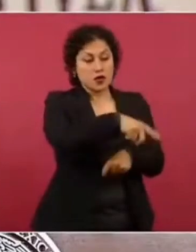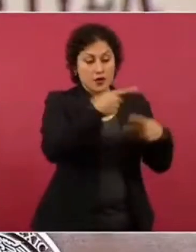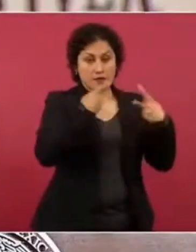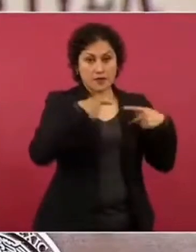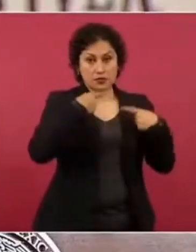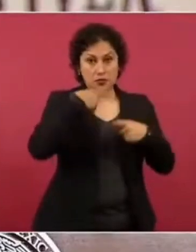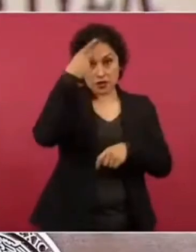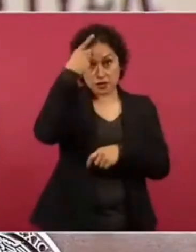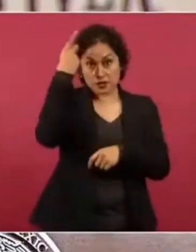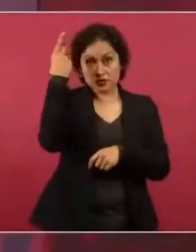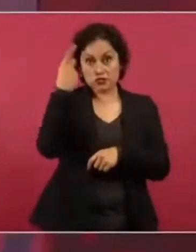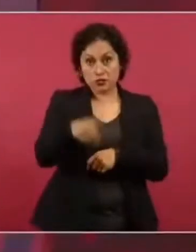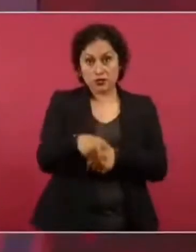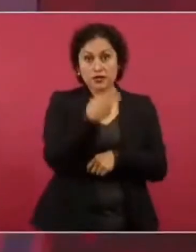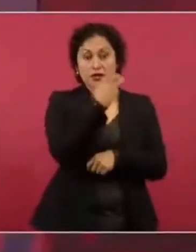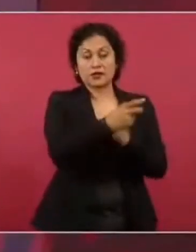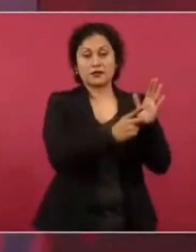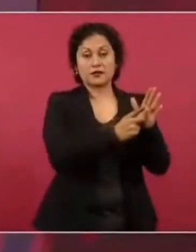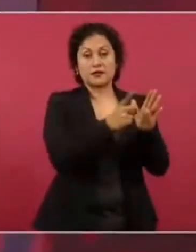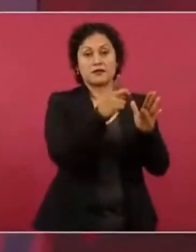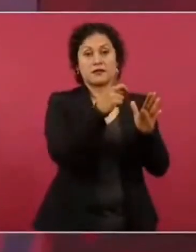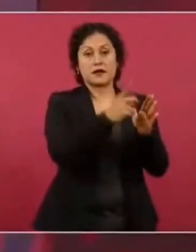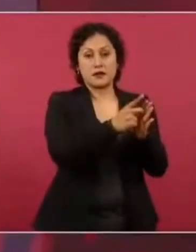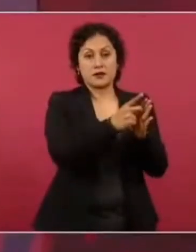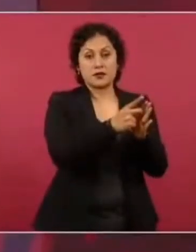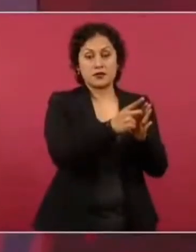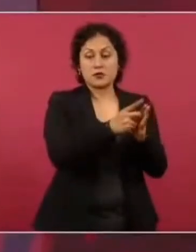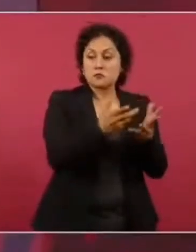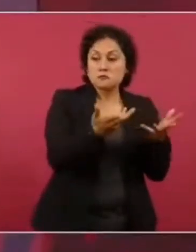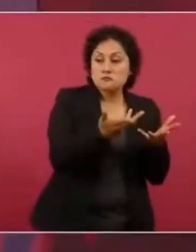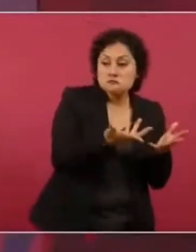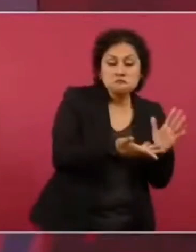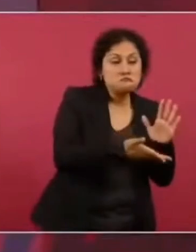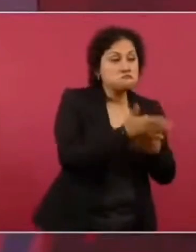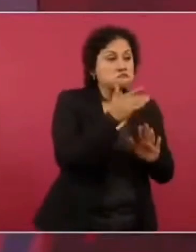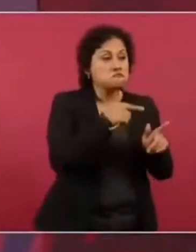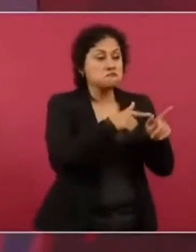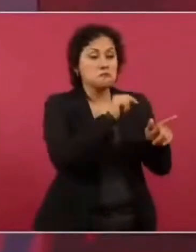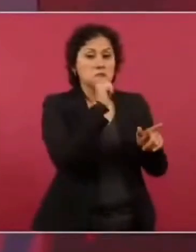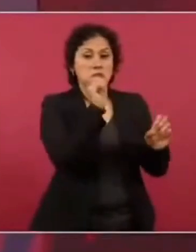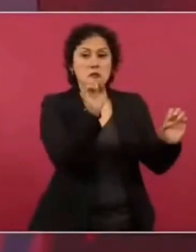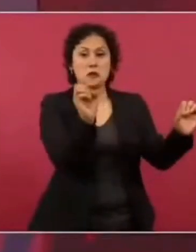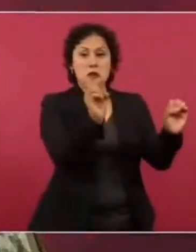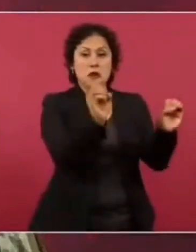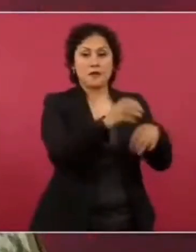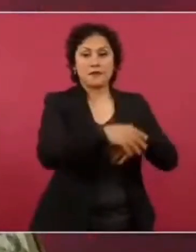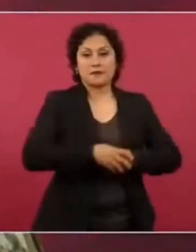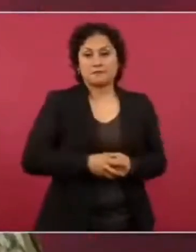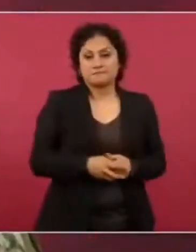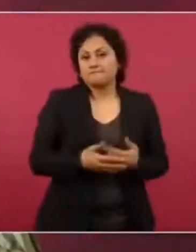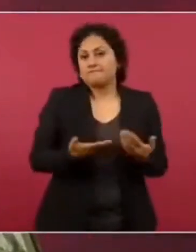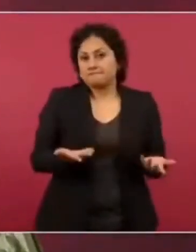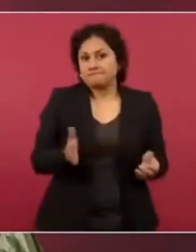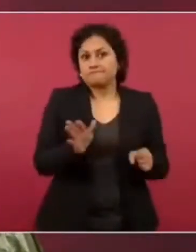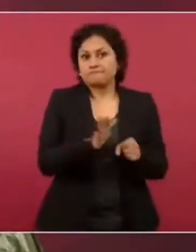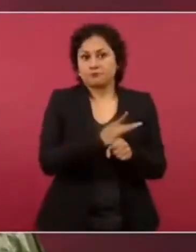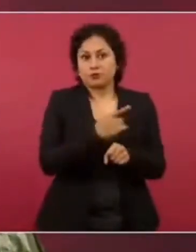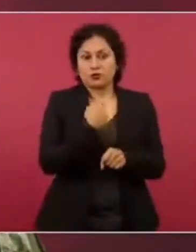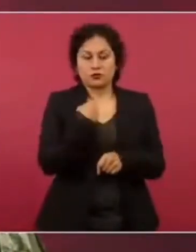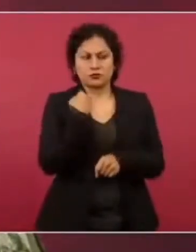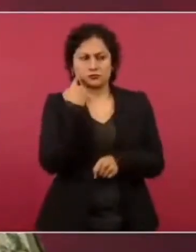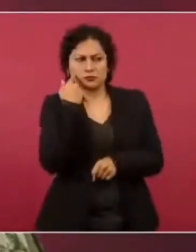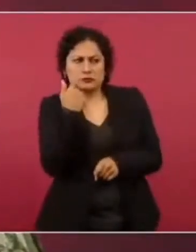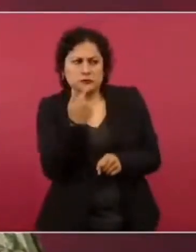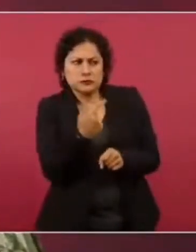anteriormente de ese departamento no habían hecho los acabados. Esa fue la oportunidad que